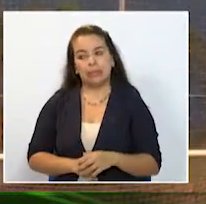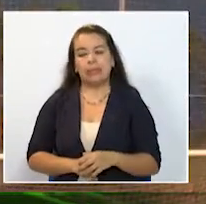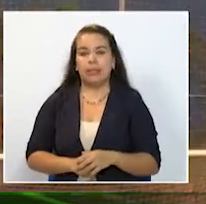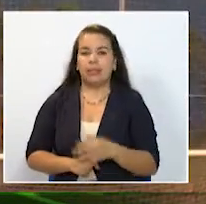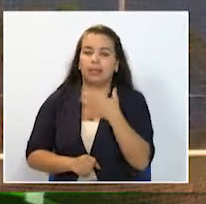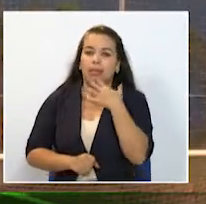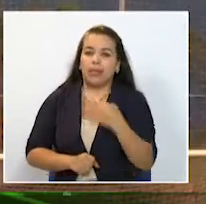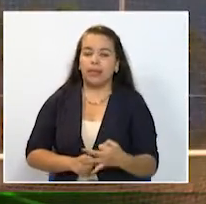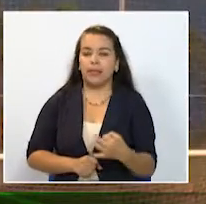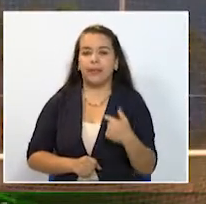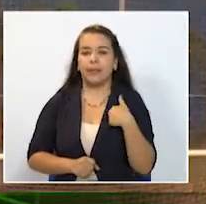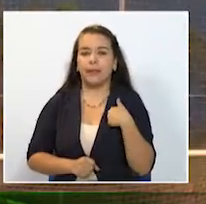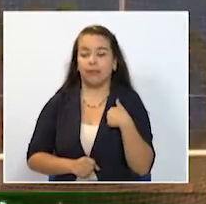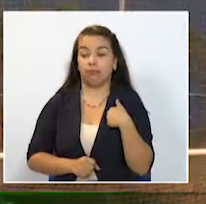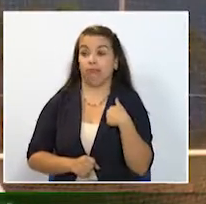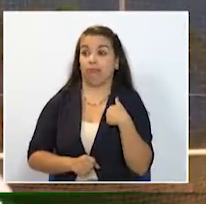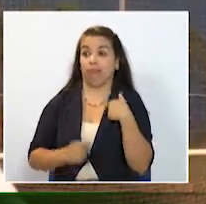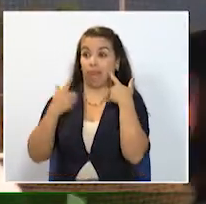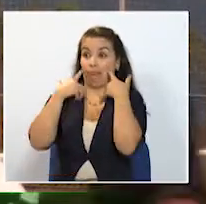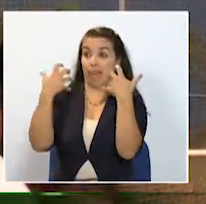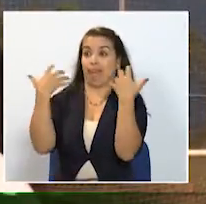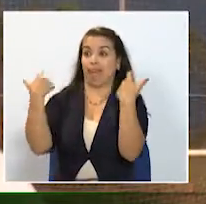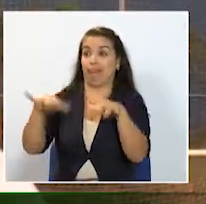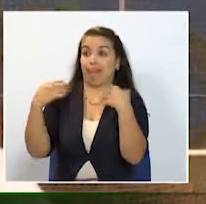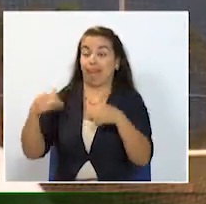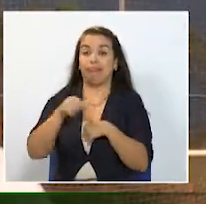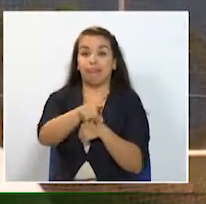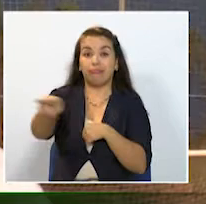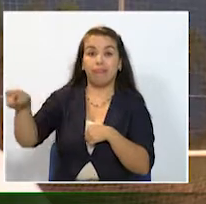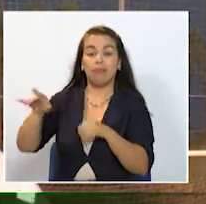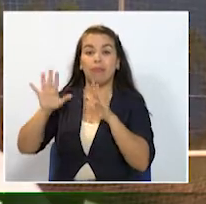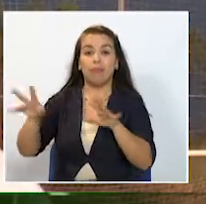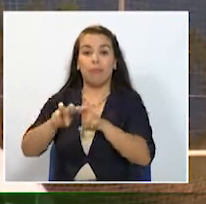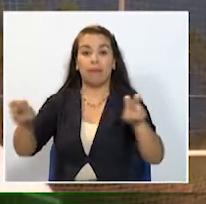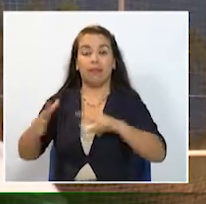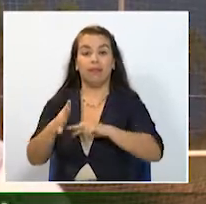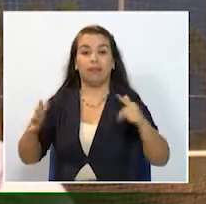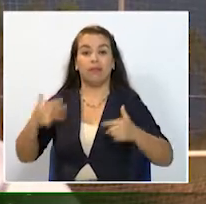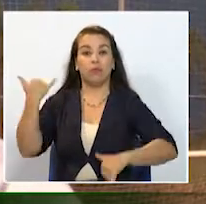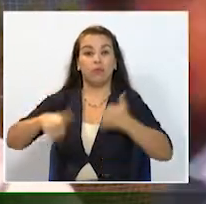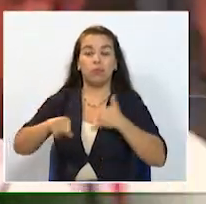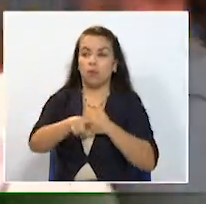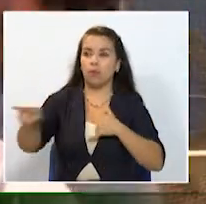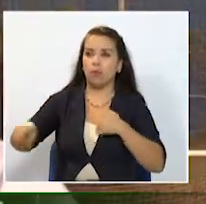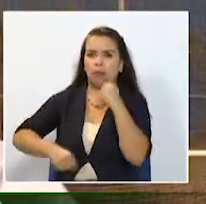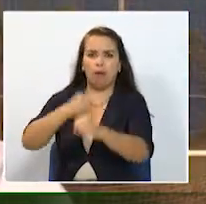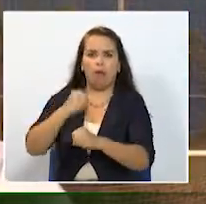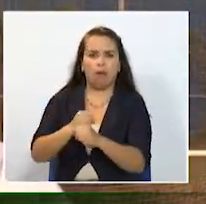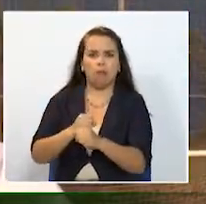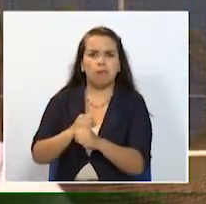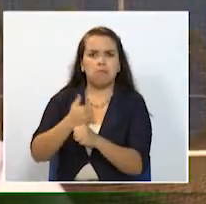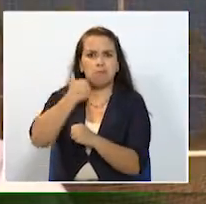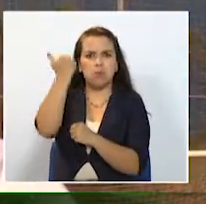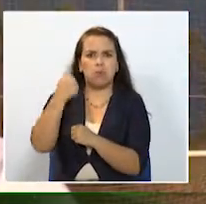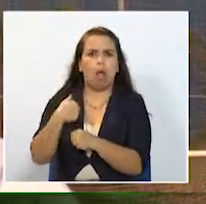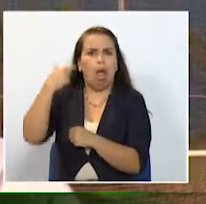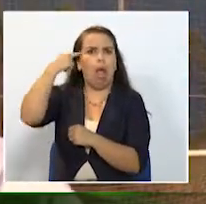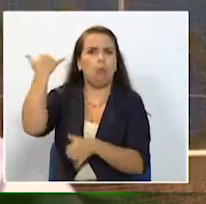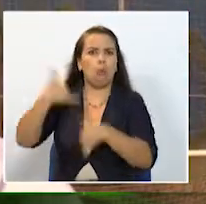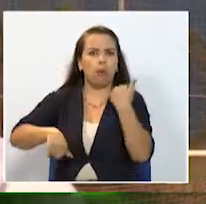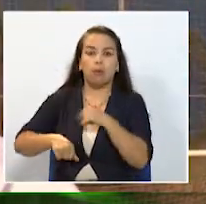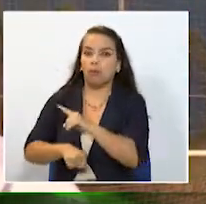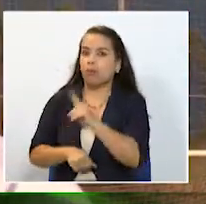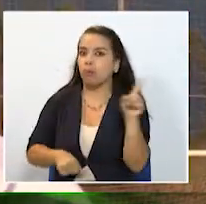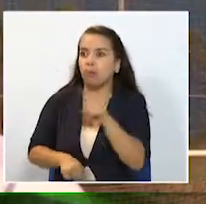uno se queda aterrado porque el nivel técnico de los jugadores a esta edad uno cree que es que vienen a recrear sino el